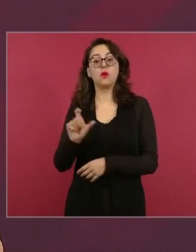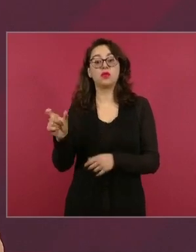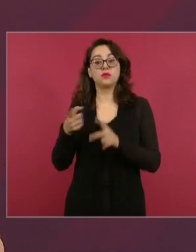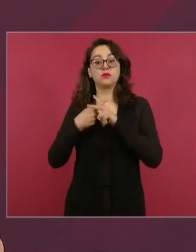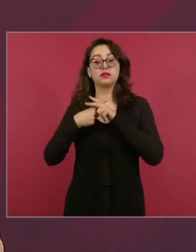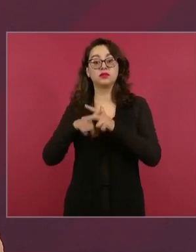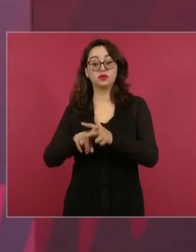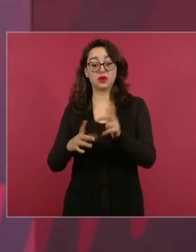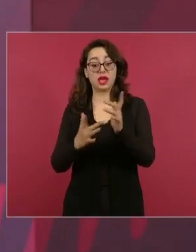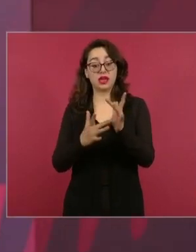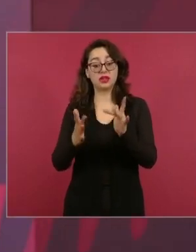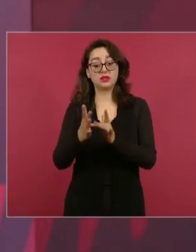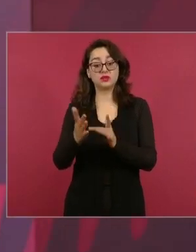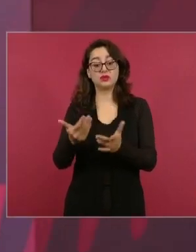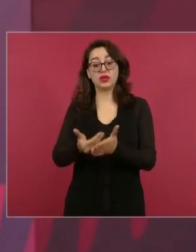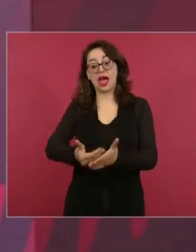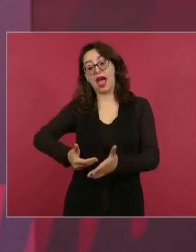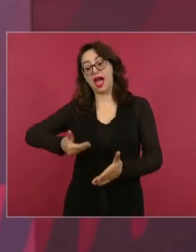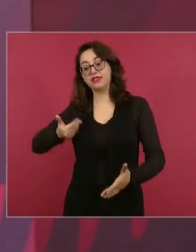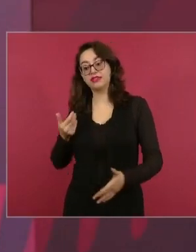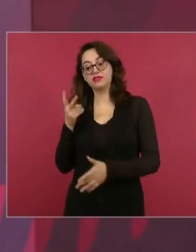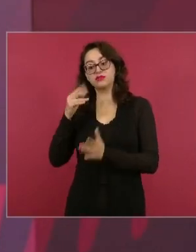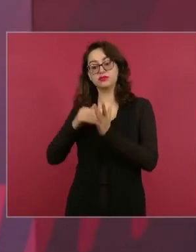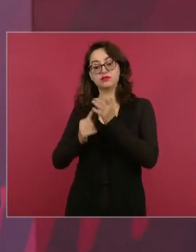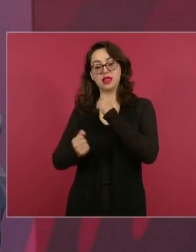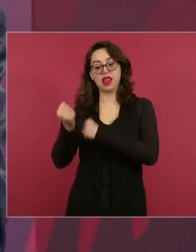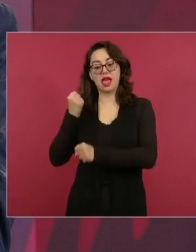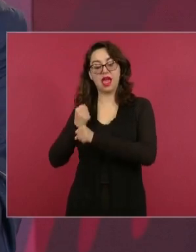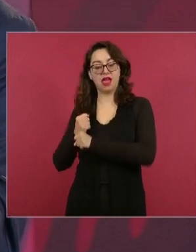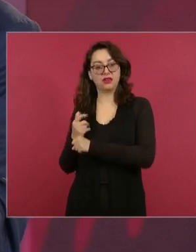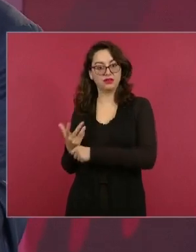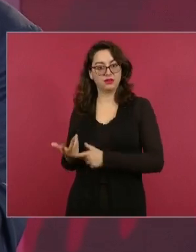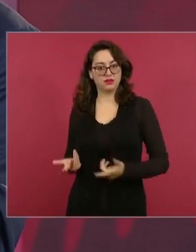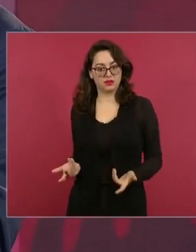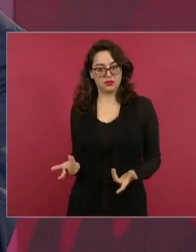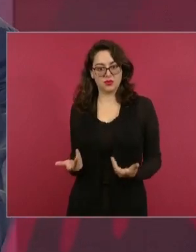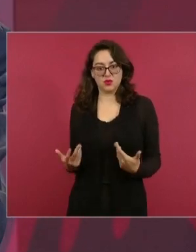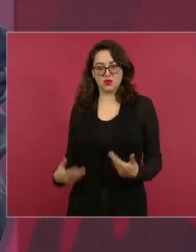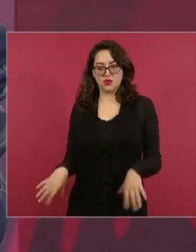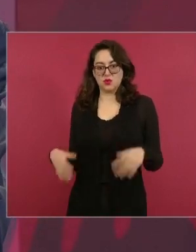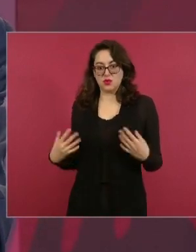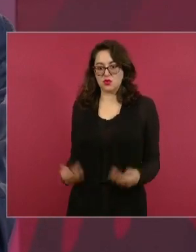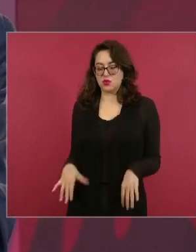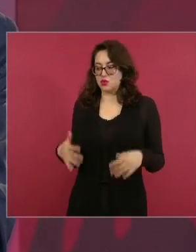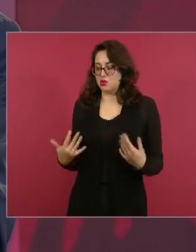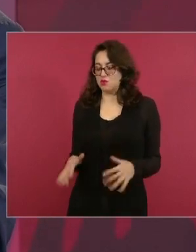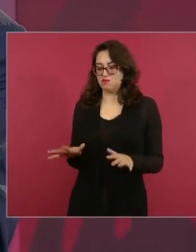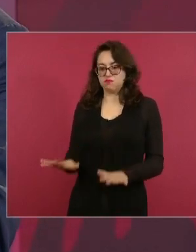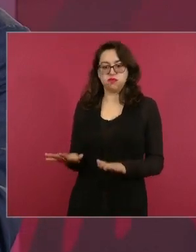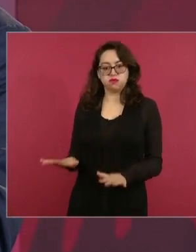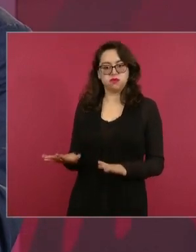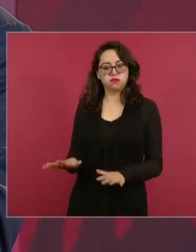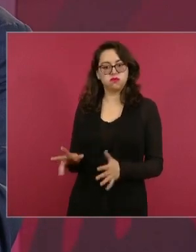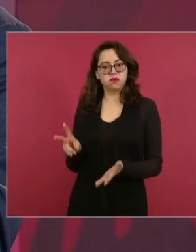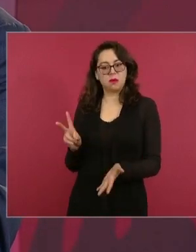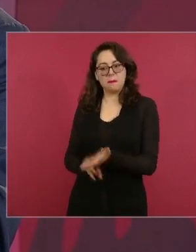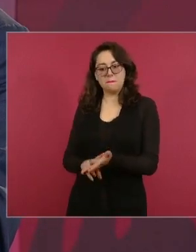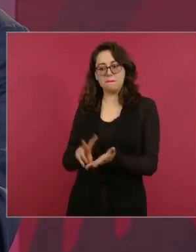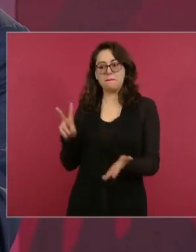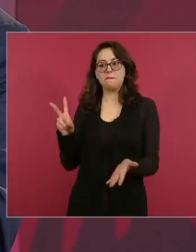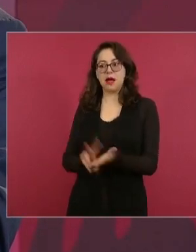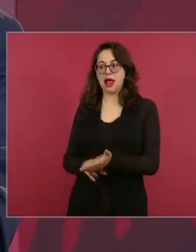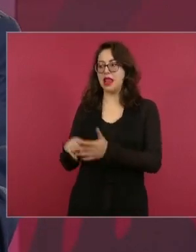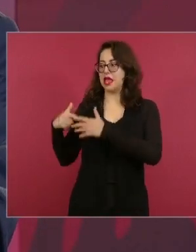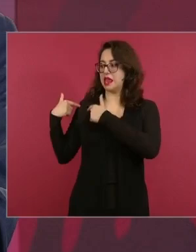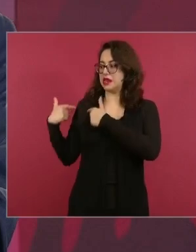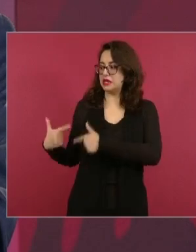Entonces, eso es lo que se ha transmitido de